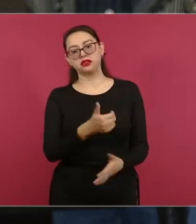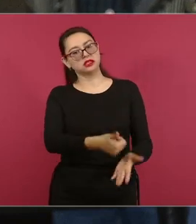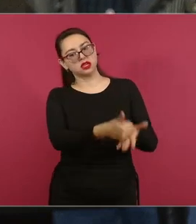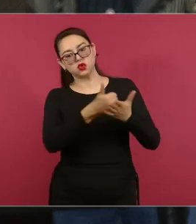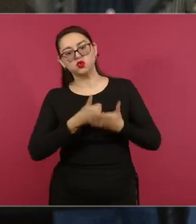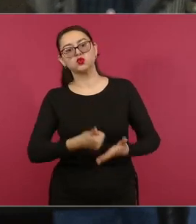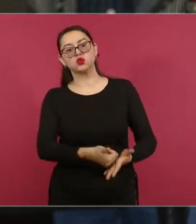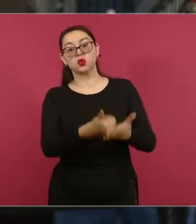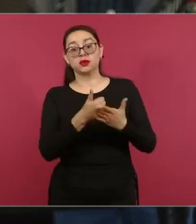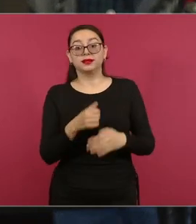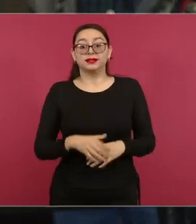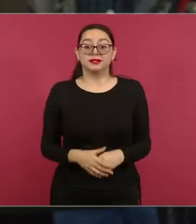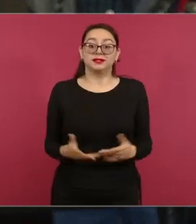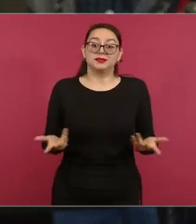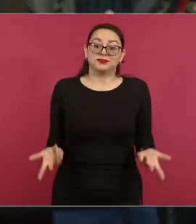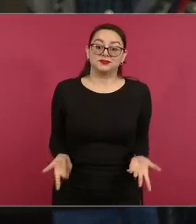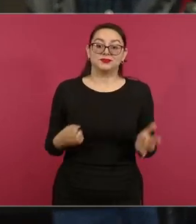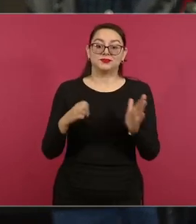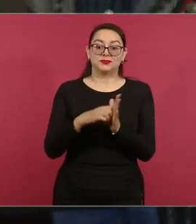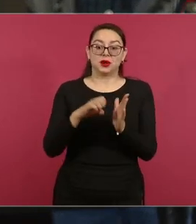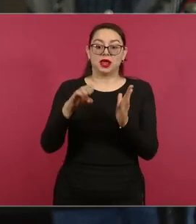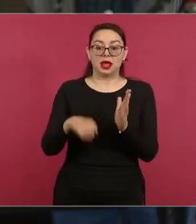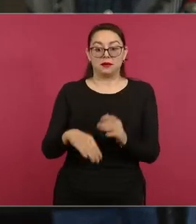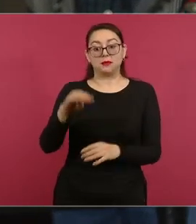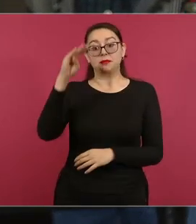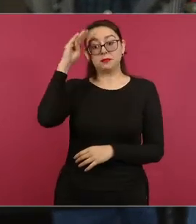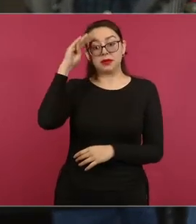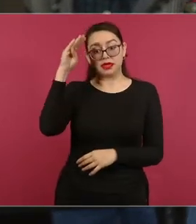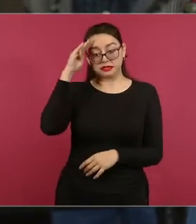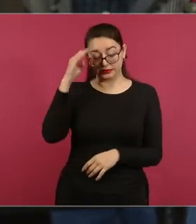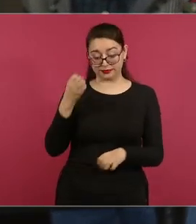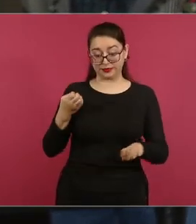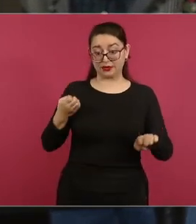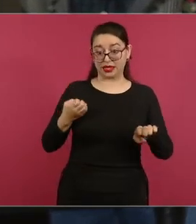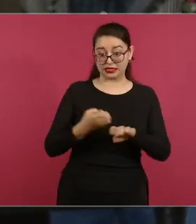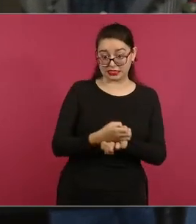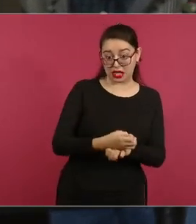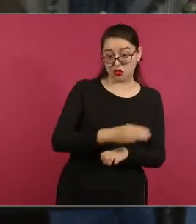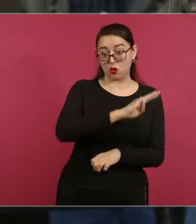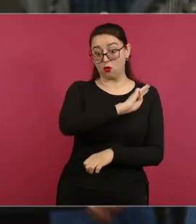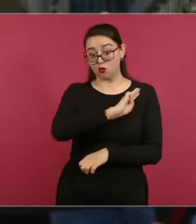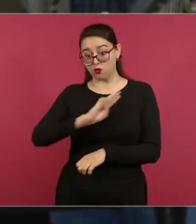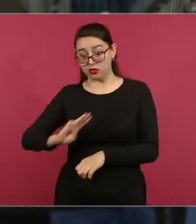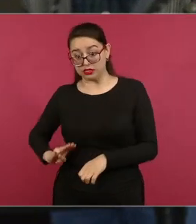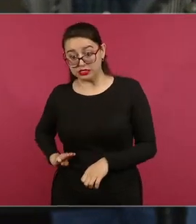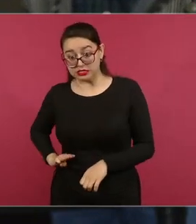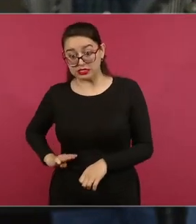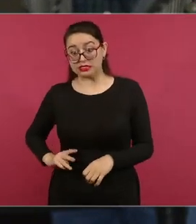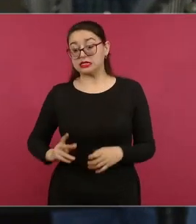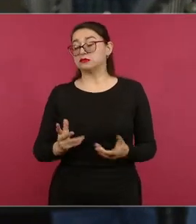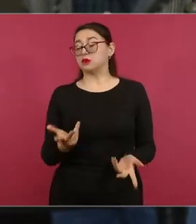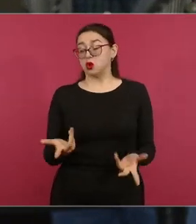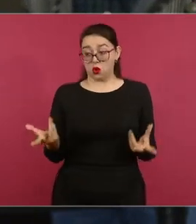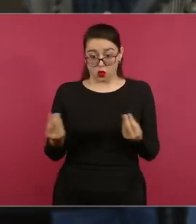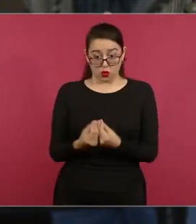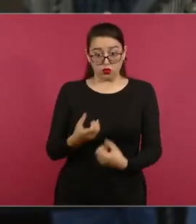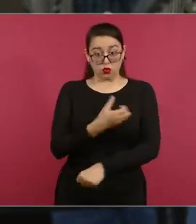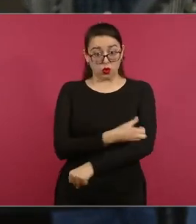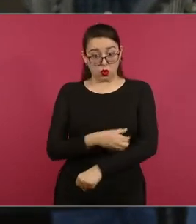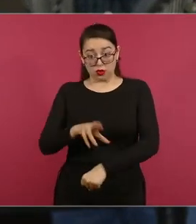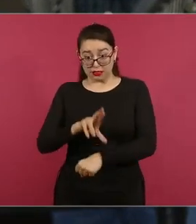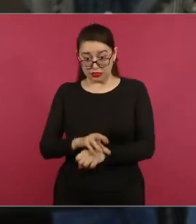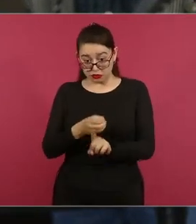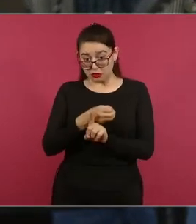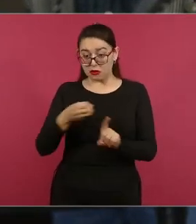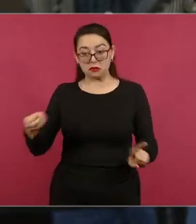Por ejemplo, ellos piensan que no hay una coordinación real entre el gobierno del estado y el municipal por hacer llegar los apoyos a la ciudadanía. Hablaban, por ejemplo,